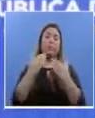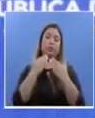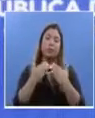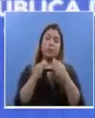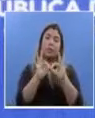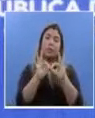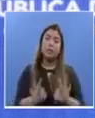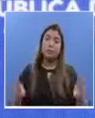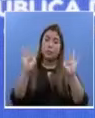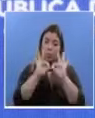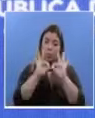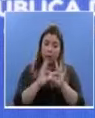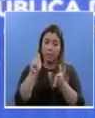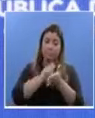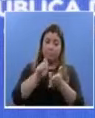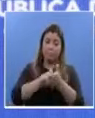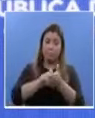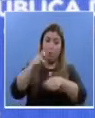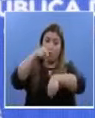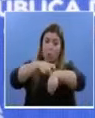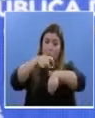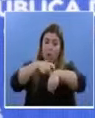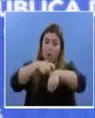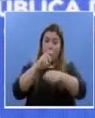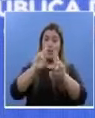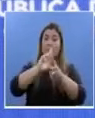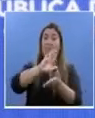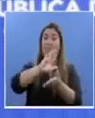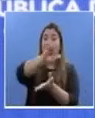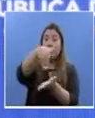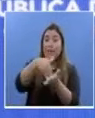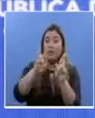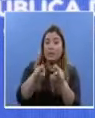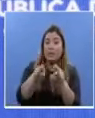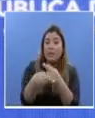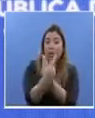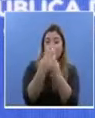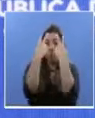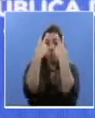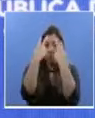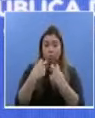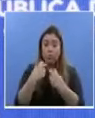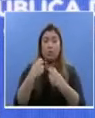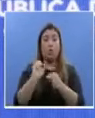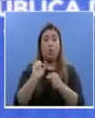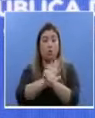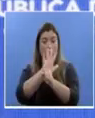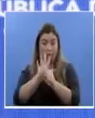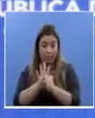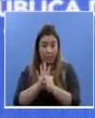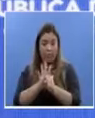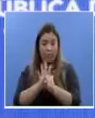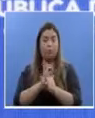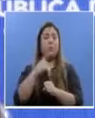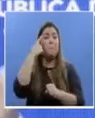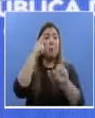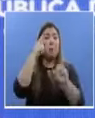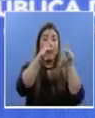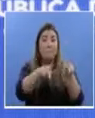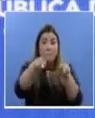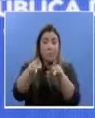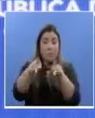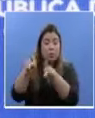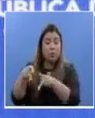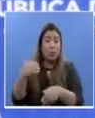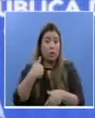Importante tomar notas sobre los horarios en los centros de salud para la atención de los hisopados o tomas de muestras para las personas que, como bien lo